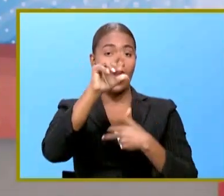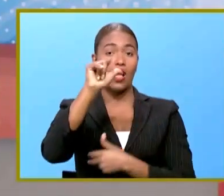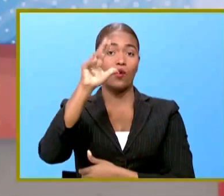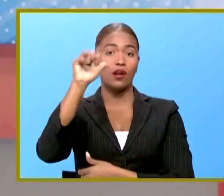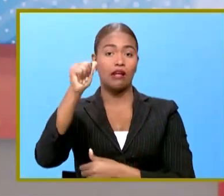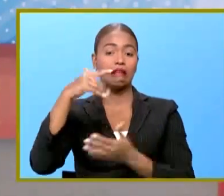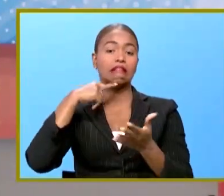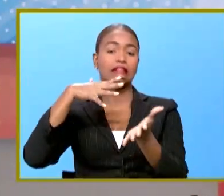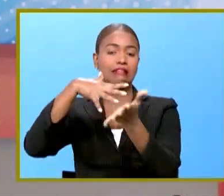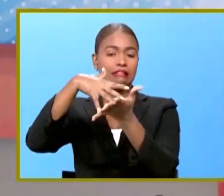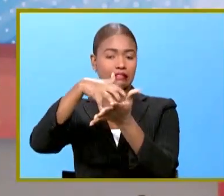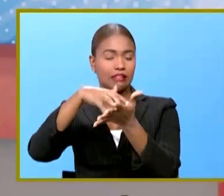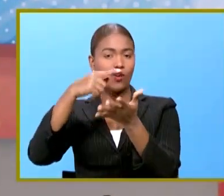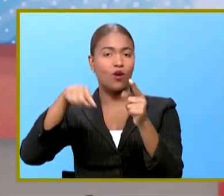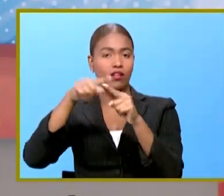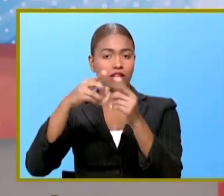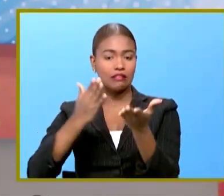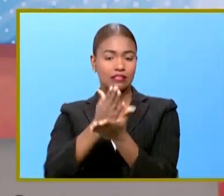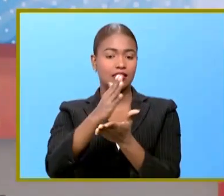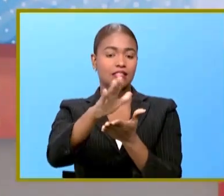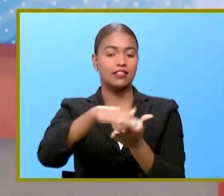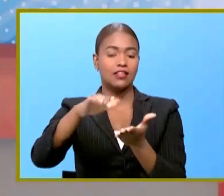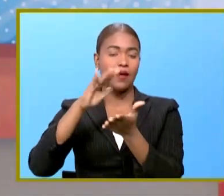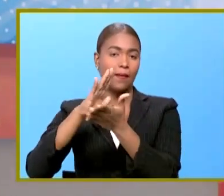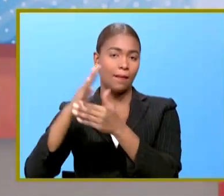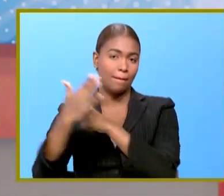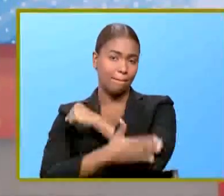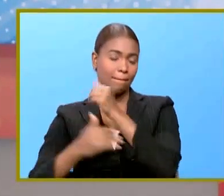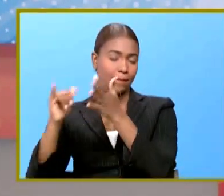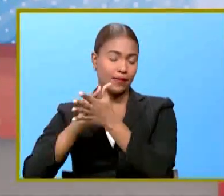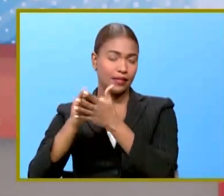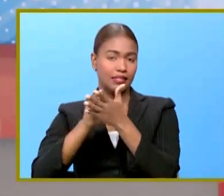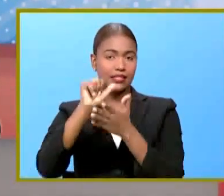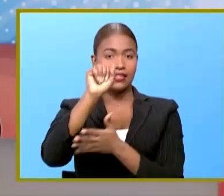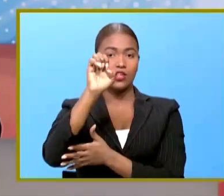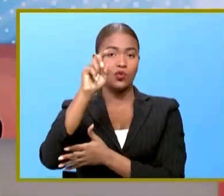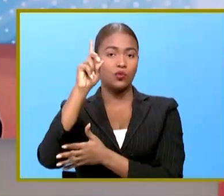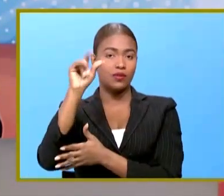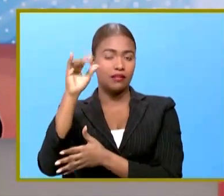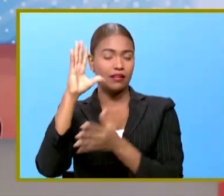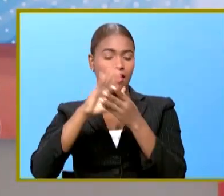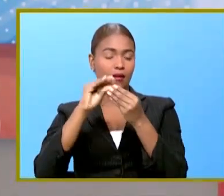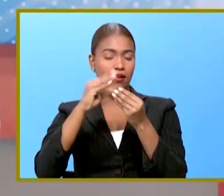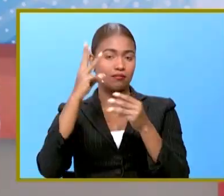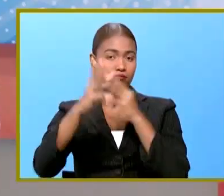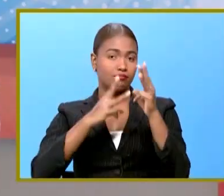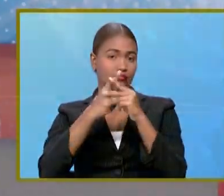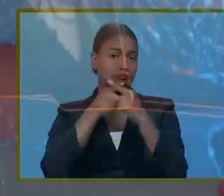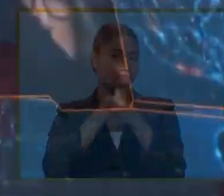se debilita al entrar hacia Estados Unidos Saidú Ibaral con esta y otras informaciones del mundo